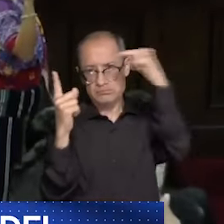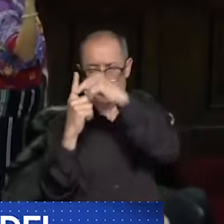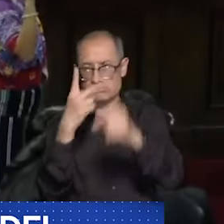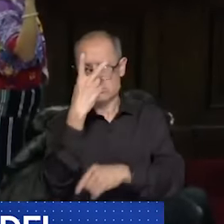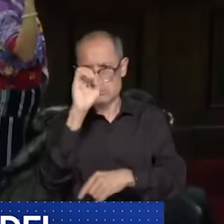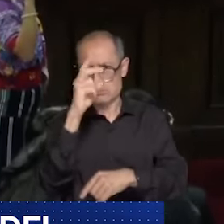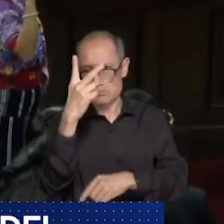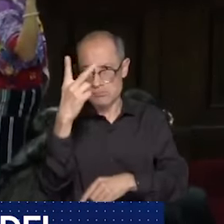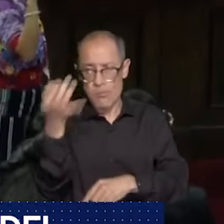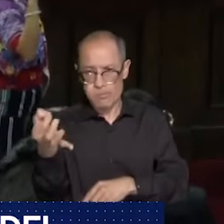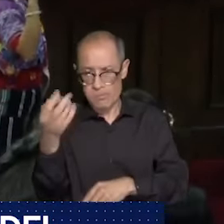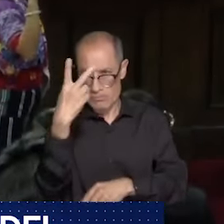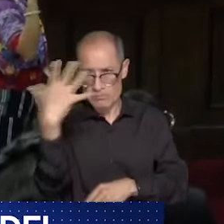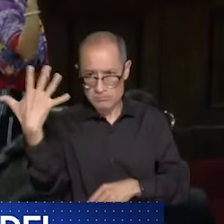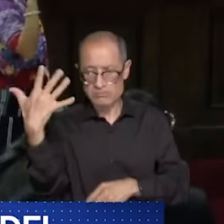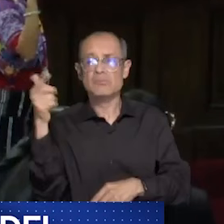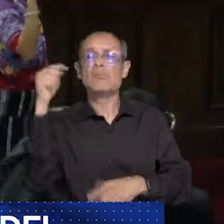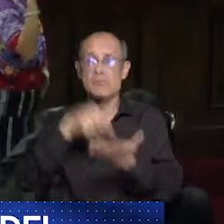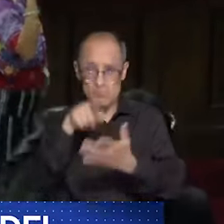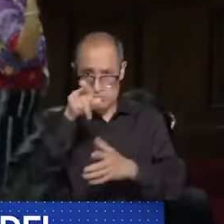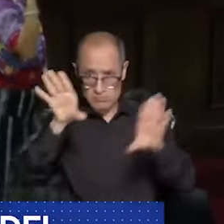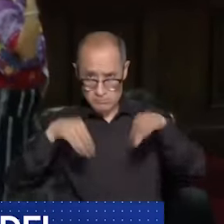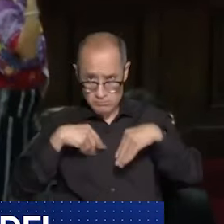para el cual han sido designados.